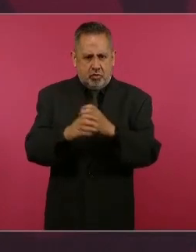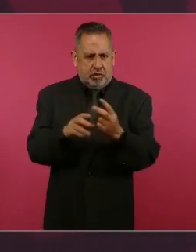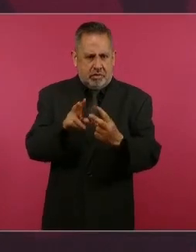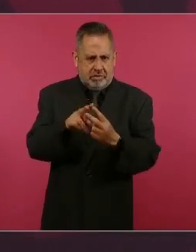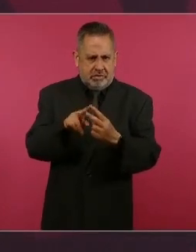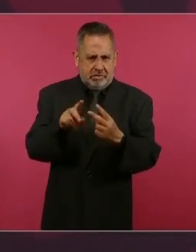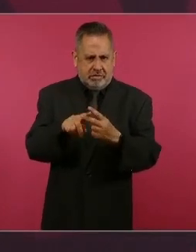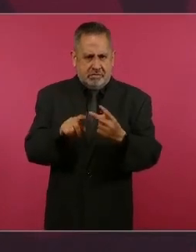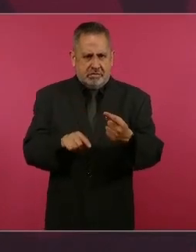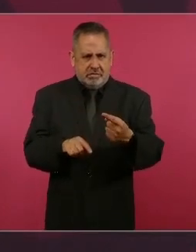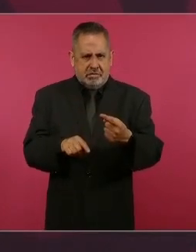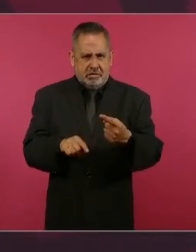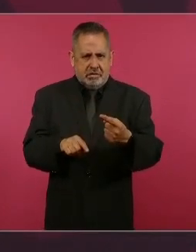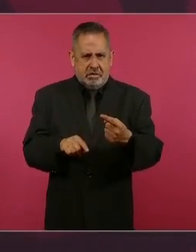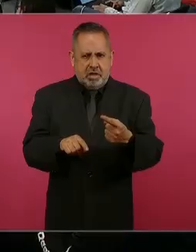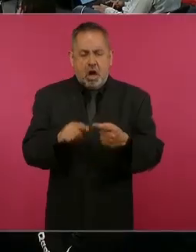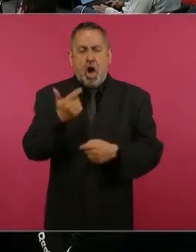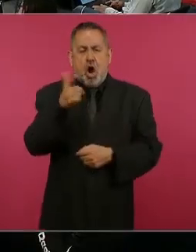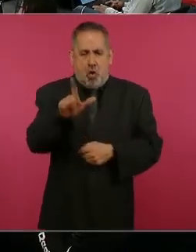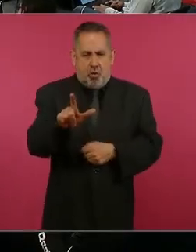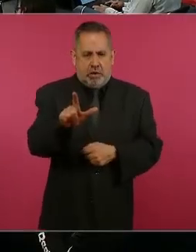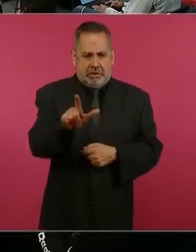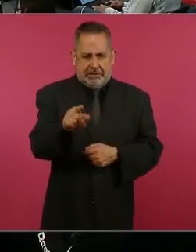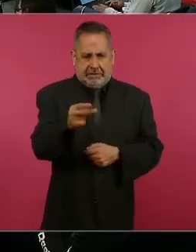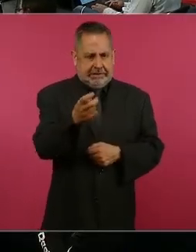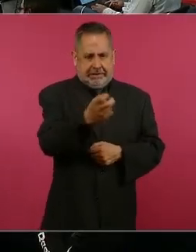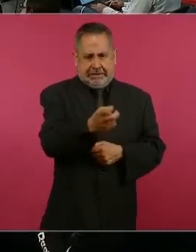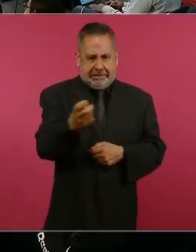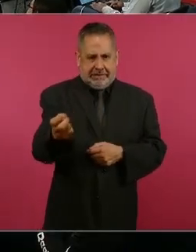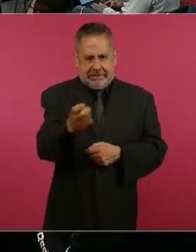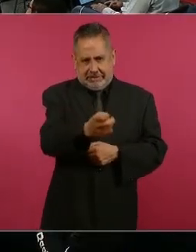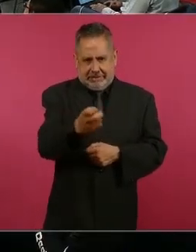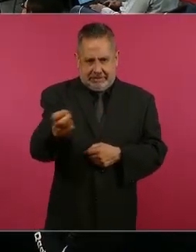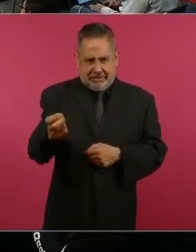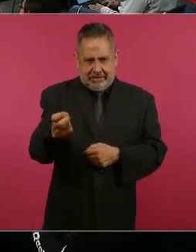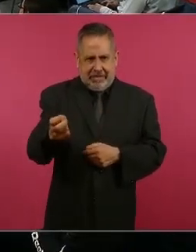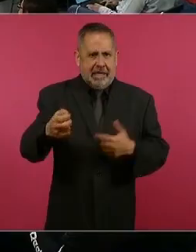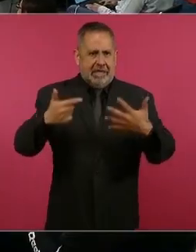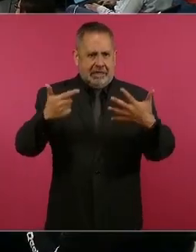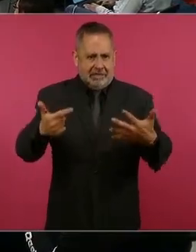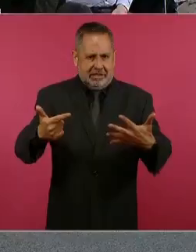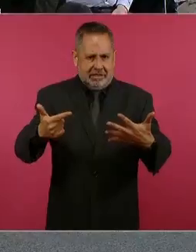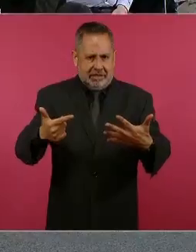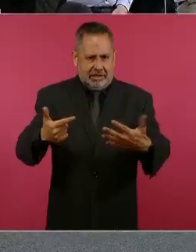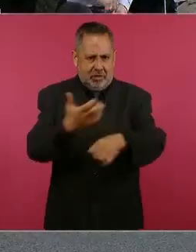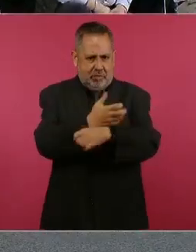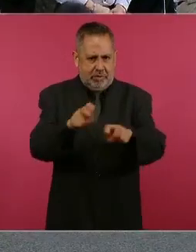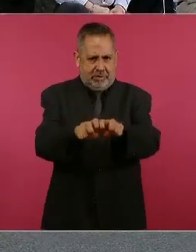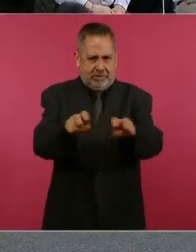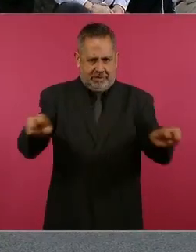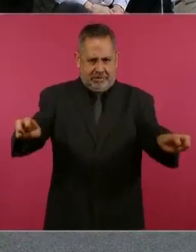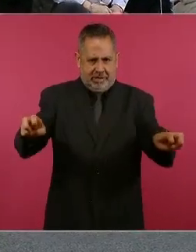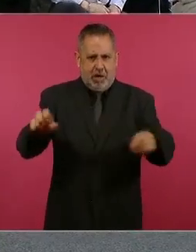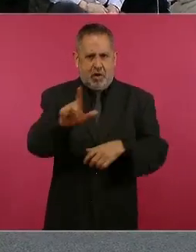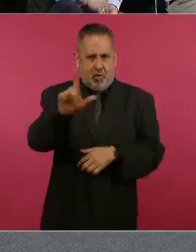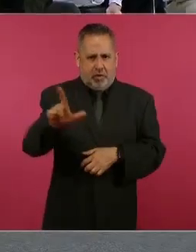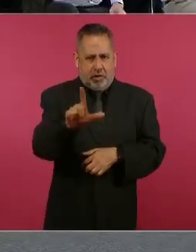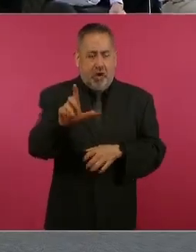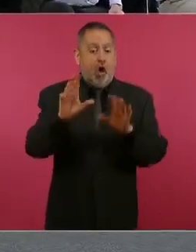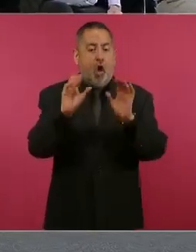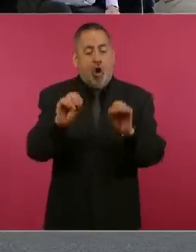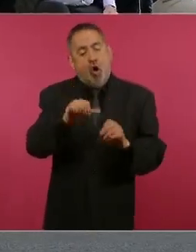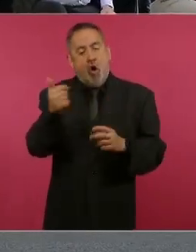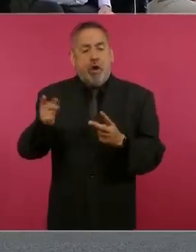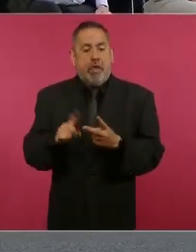Una, que se atienda el lunes a los siete compañeros que están aquí en la primera o